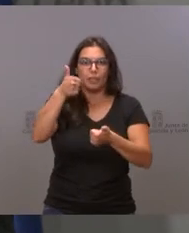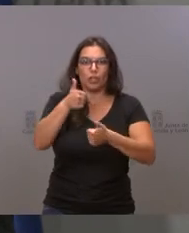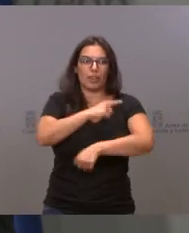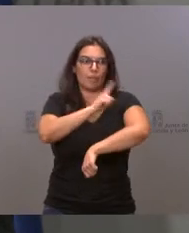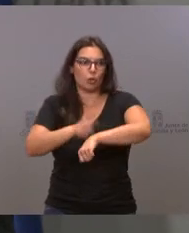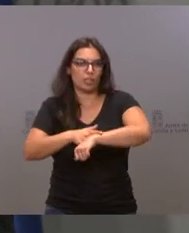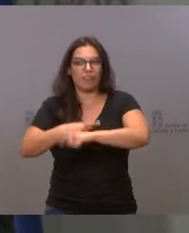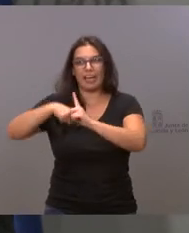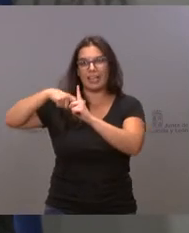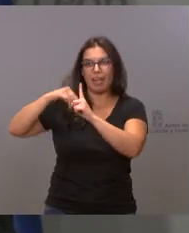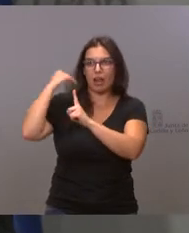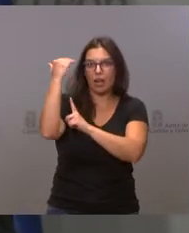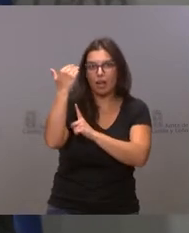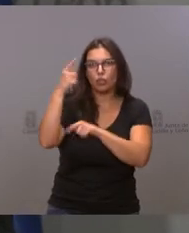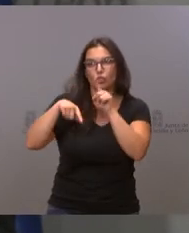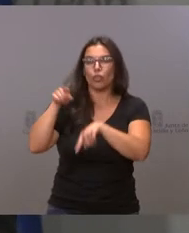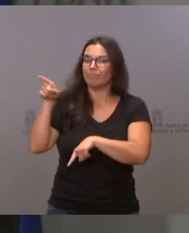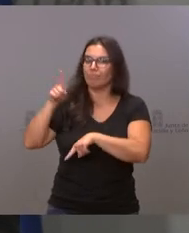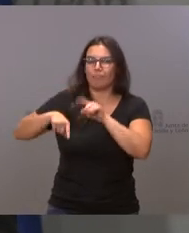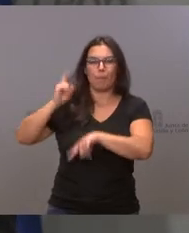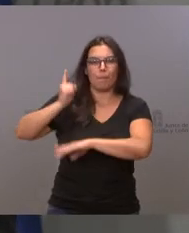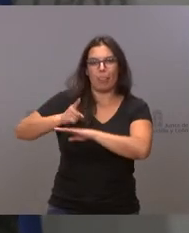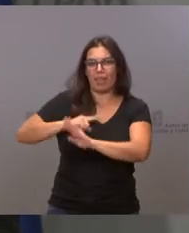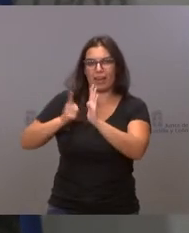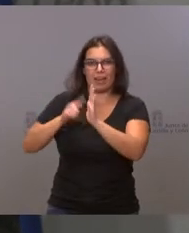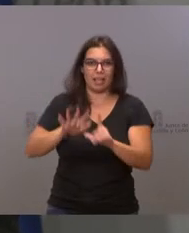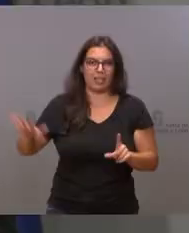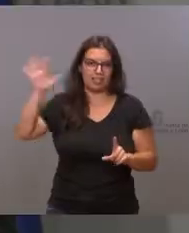que dependen de la legislación y de la normativa estatal.